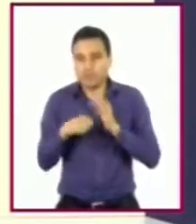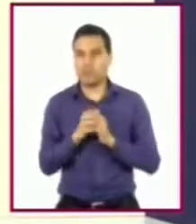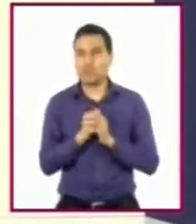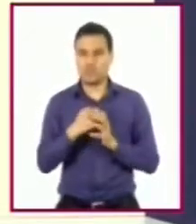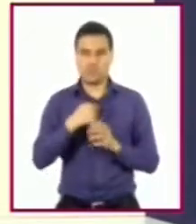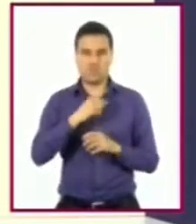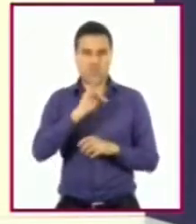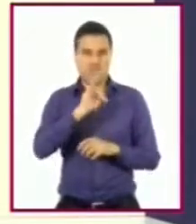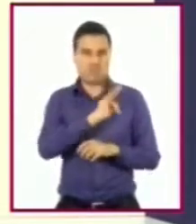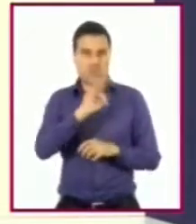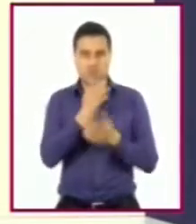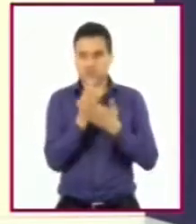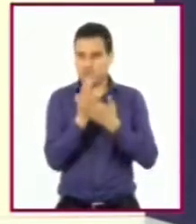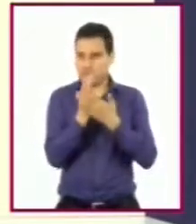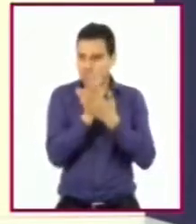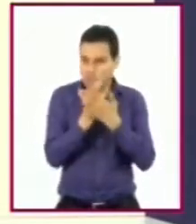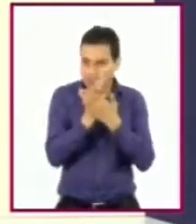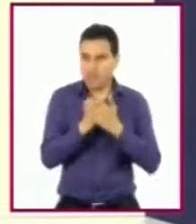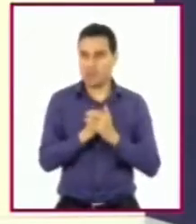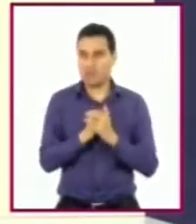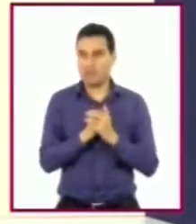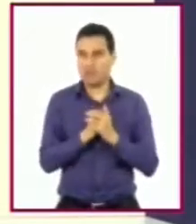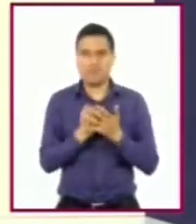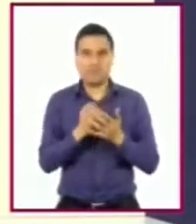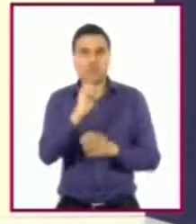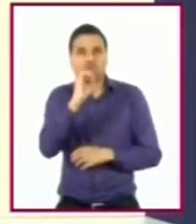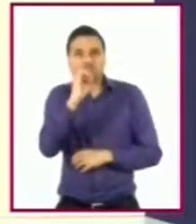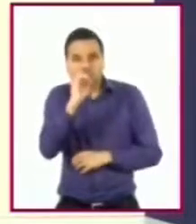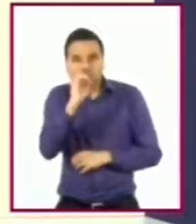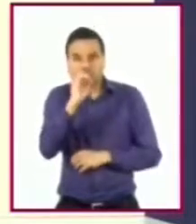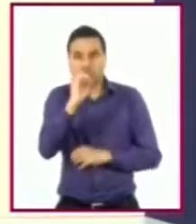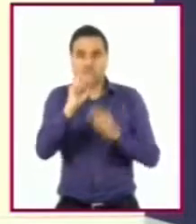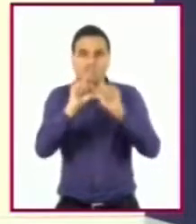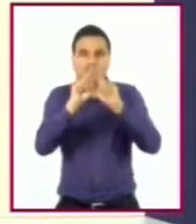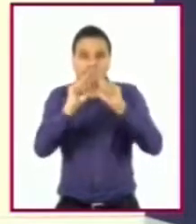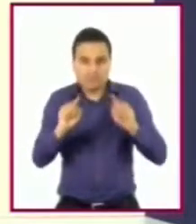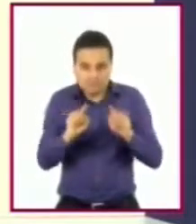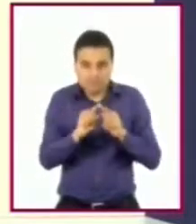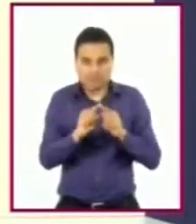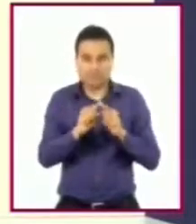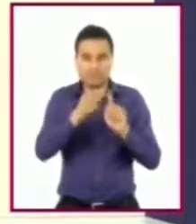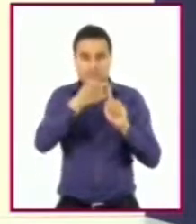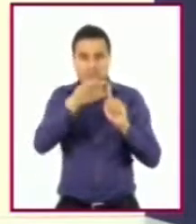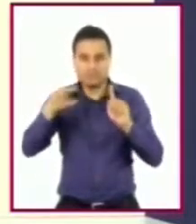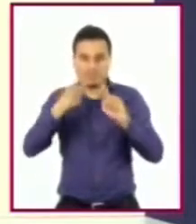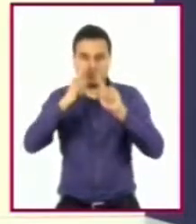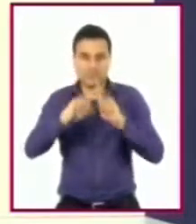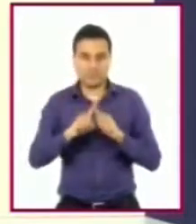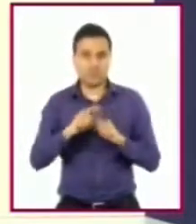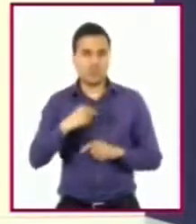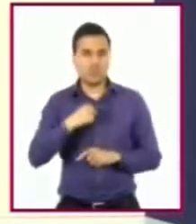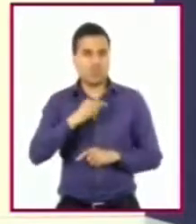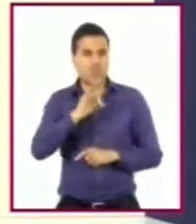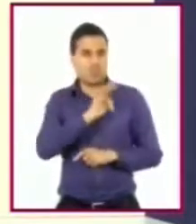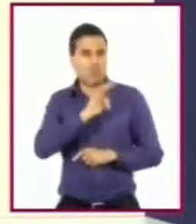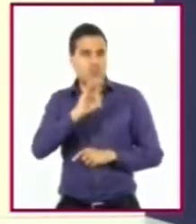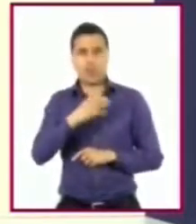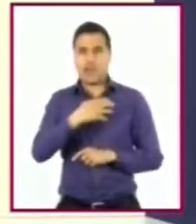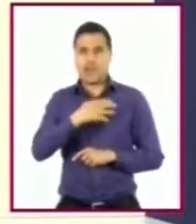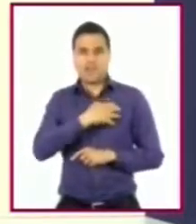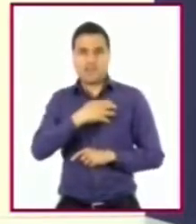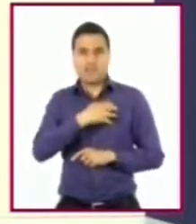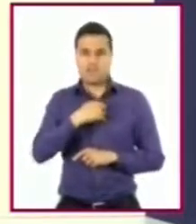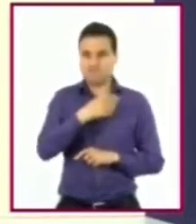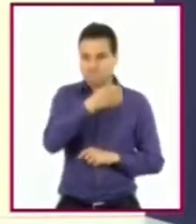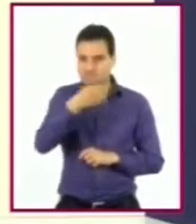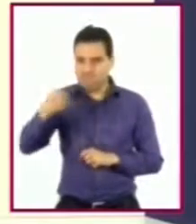capacidad para dibujar figuras geométricas, organizar a sus compañeros de equipo o eventos de la escuela,